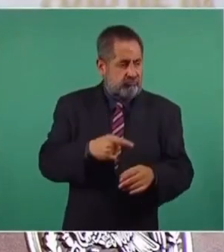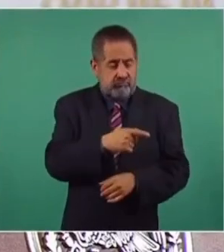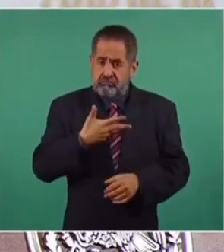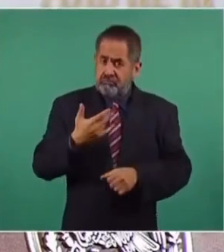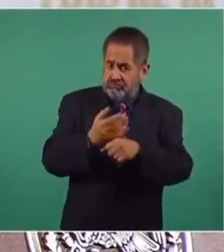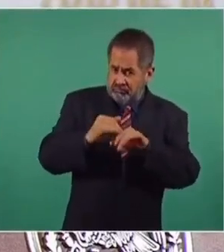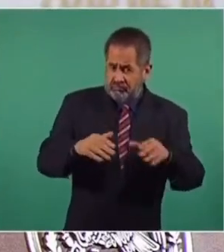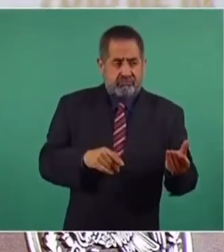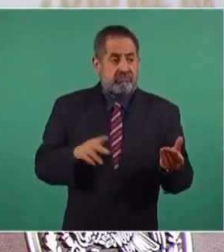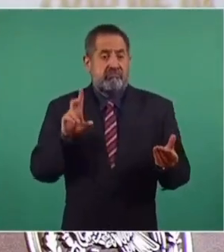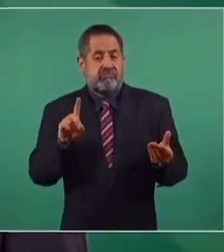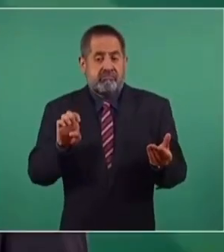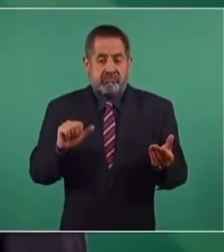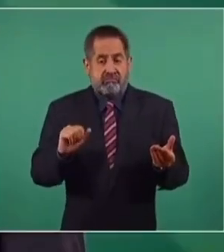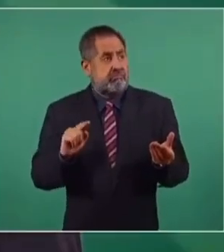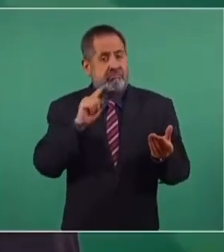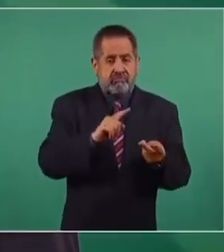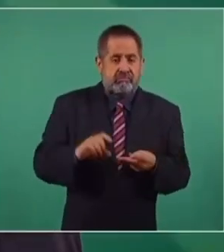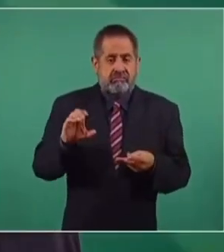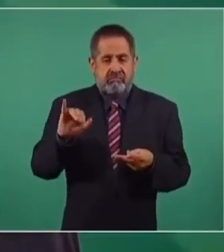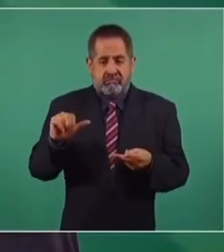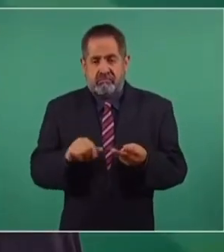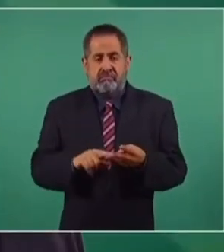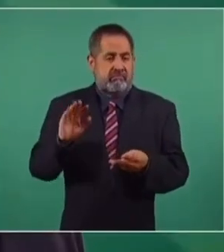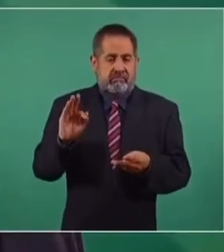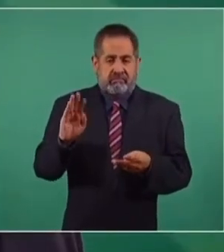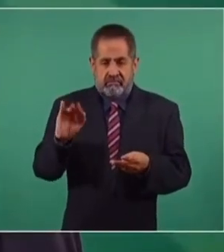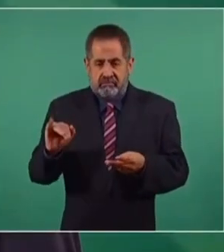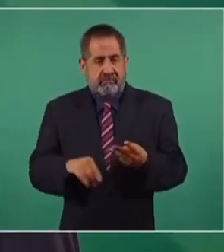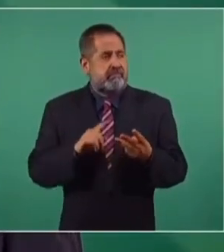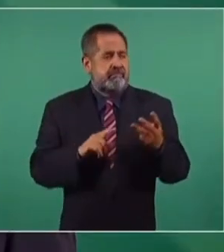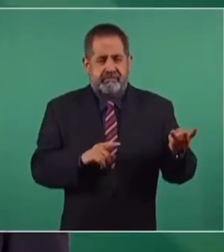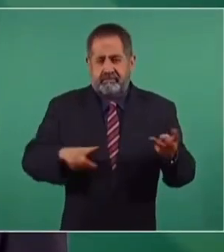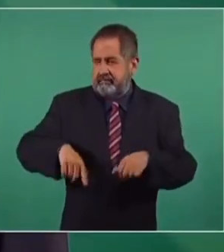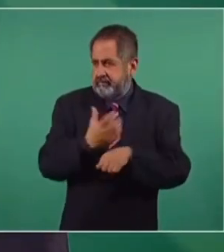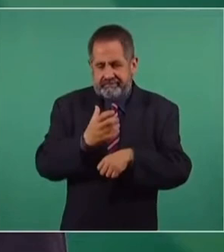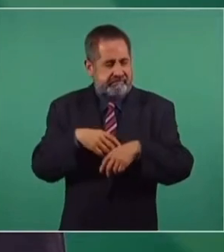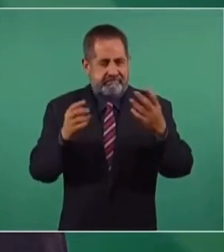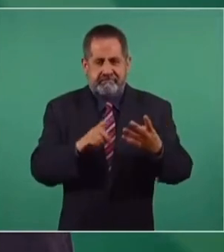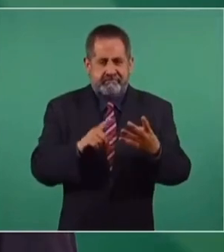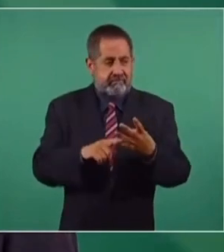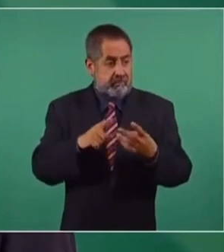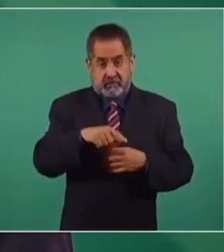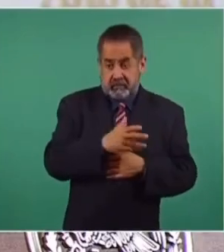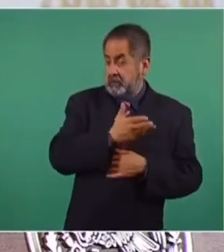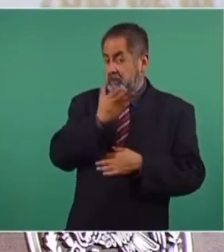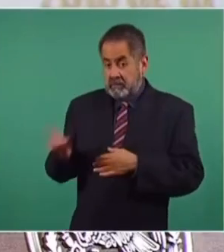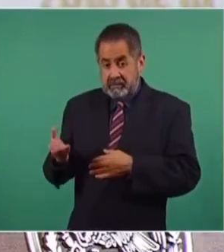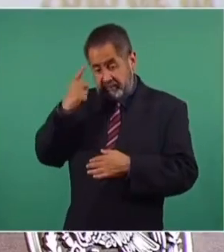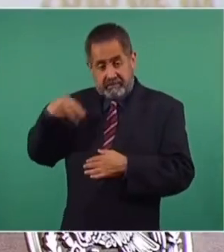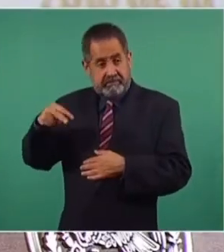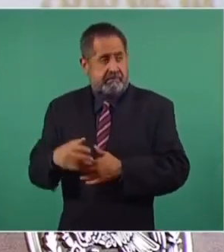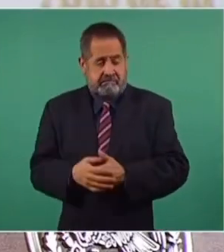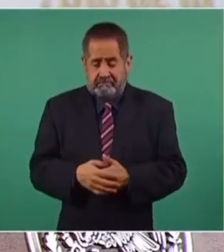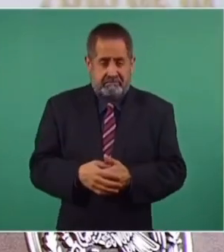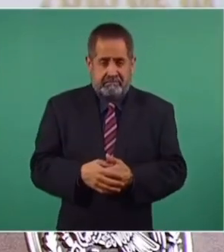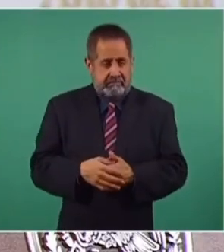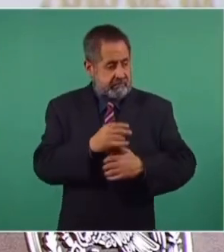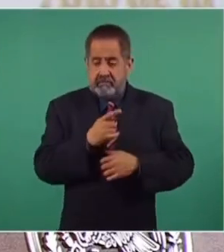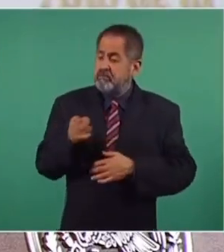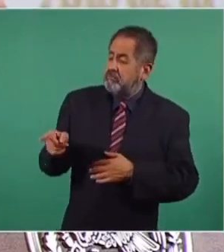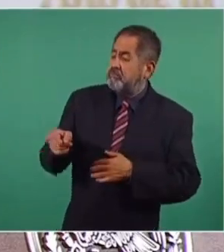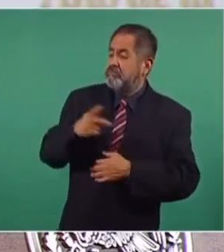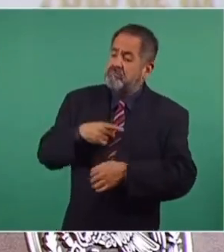de que la DEA, la CIA, el FBI, el gobierno de Estados Unidos está solicitando a México que se